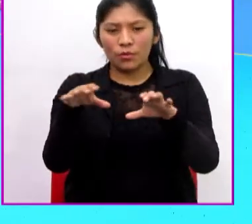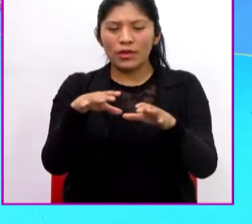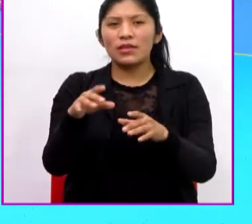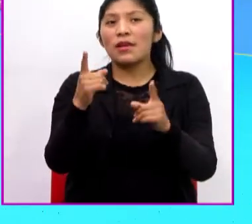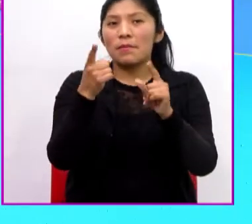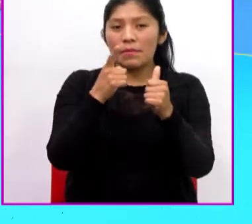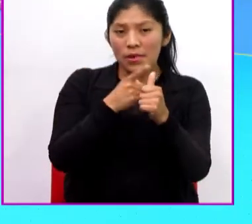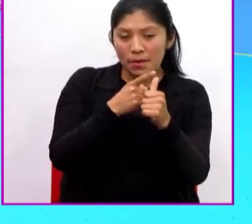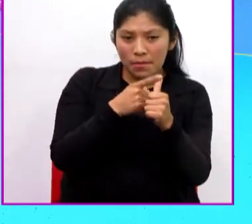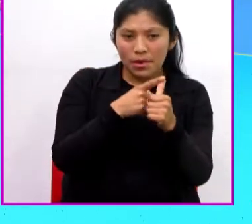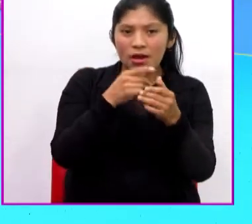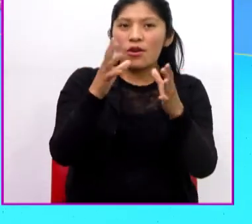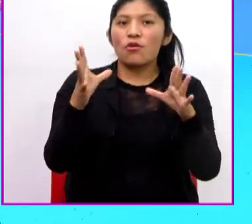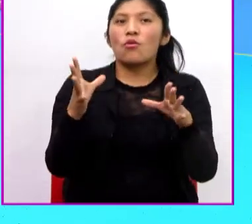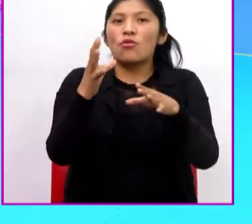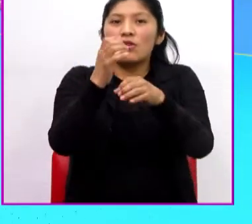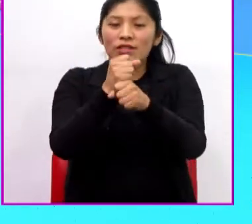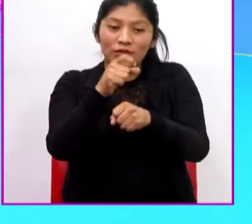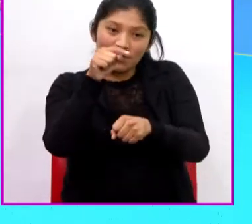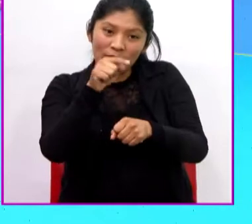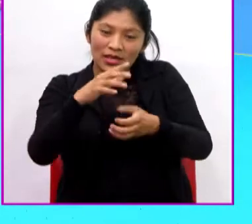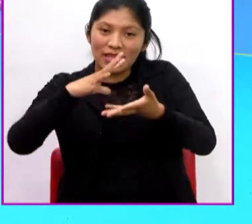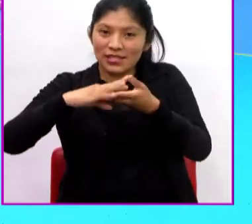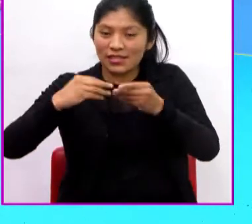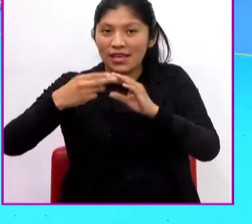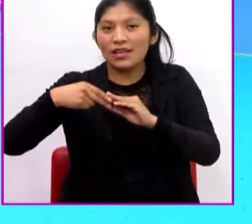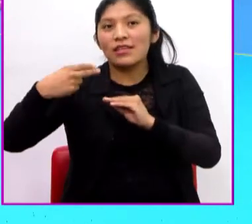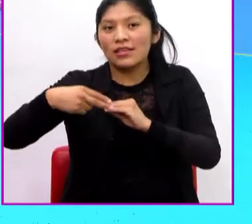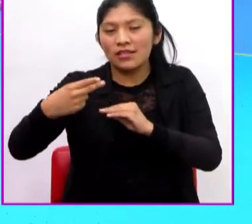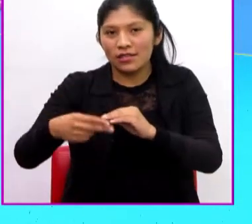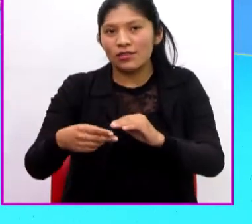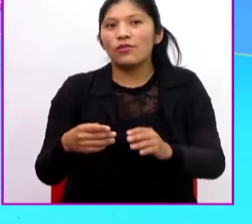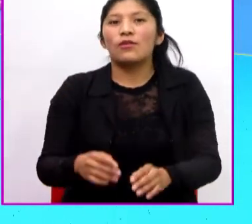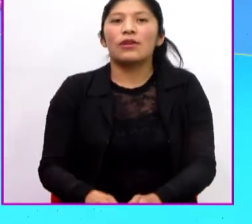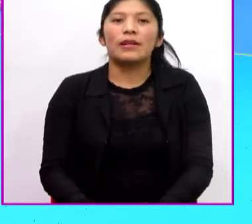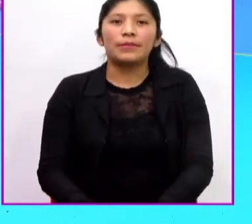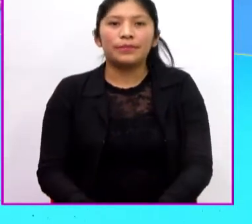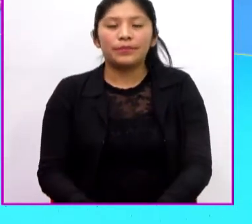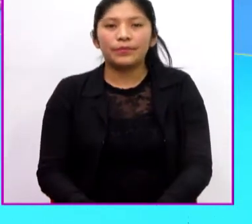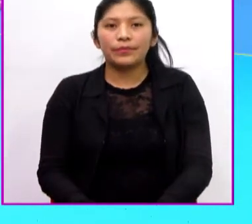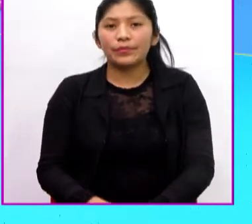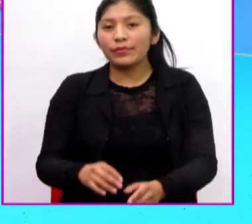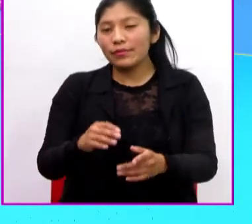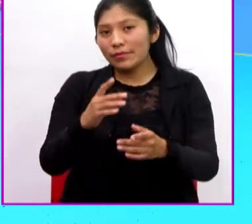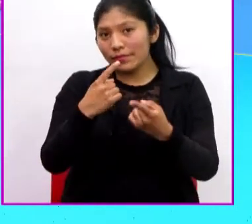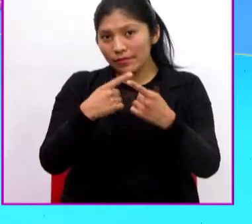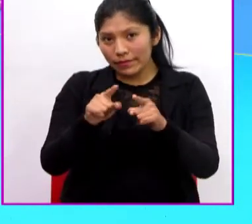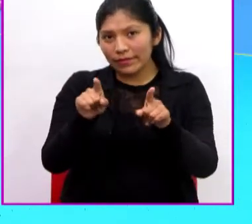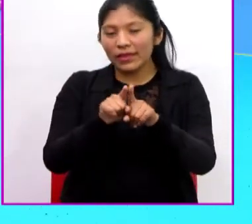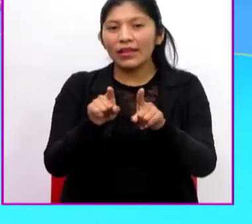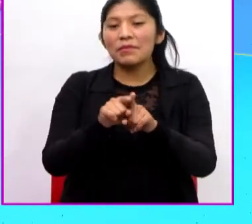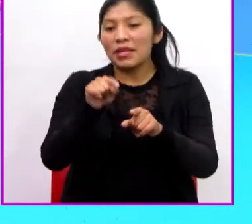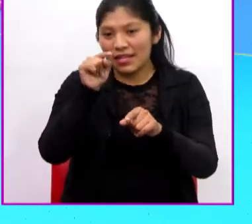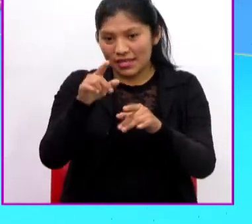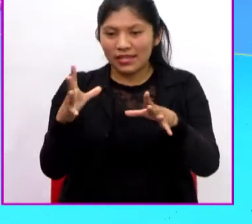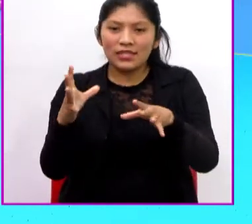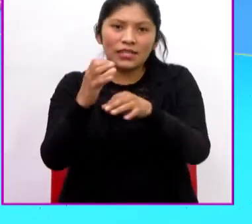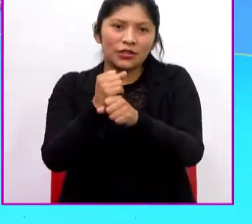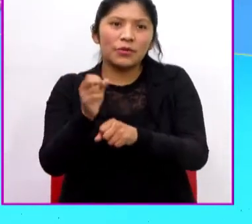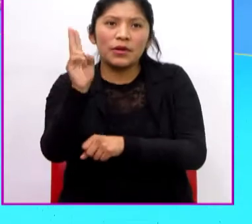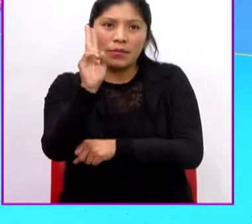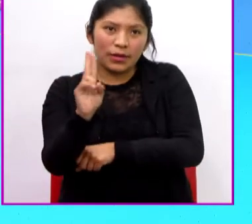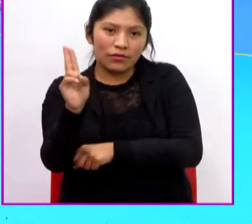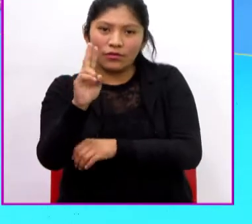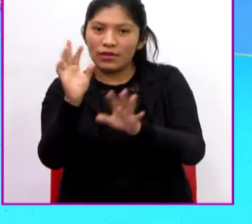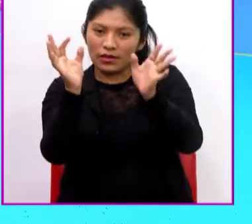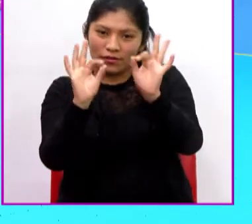primero, el resumen de esta historia que te he planteado titulada el MISINCO. Obviamente que en este resumen vas a utilizar de forma